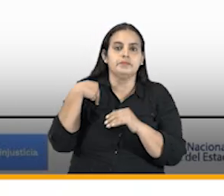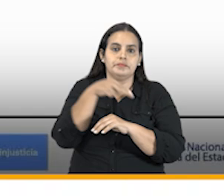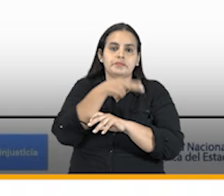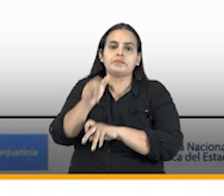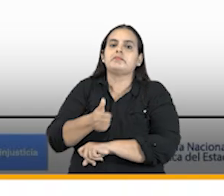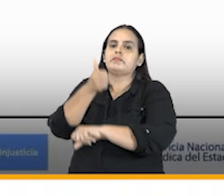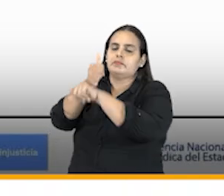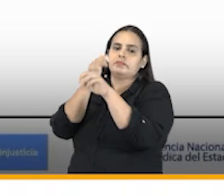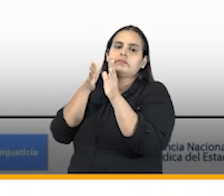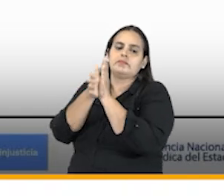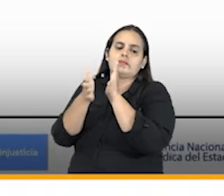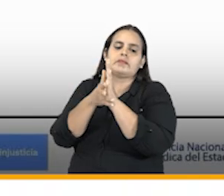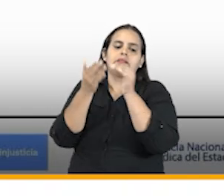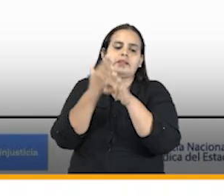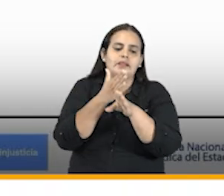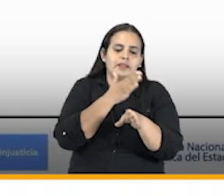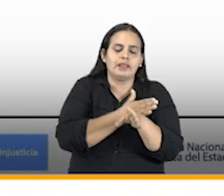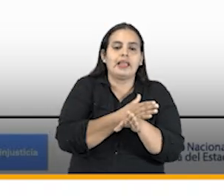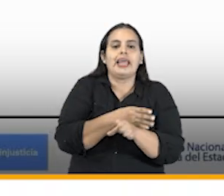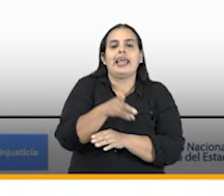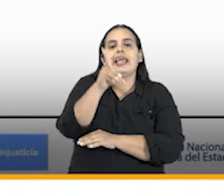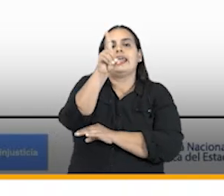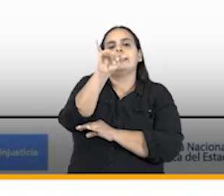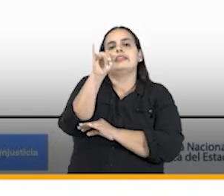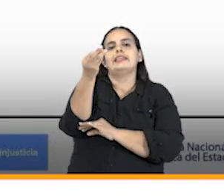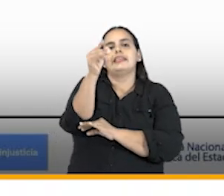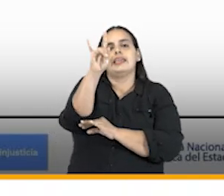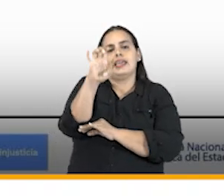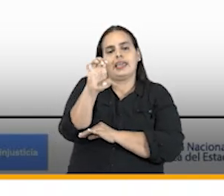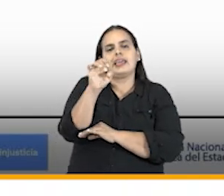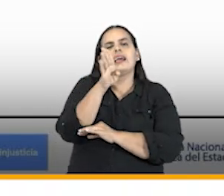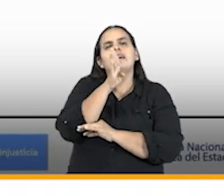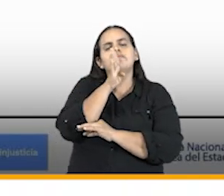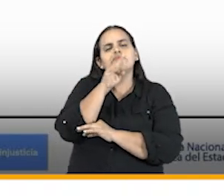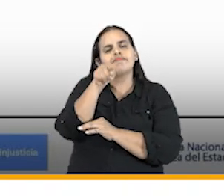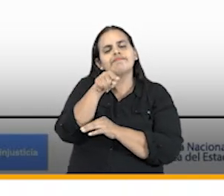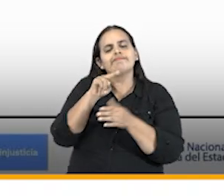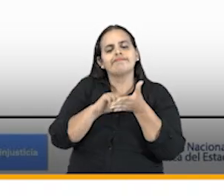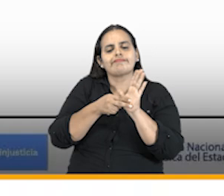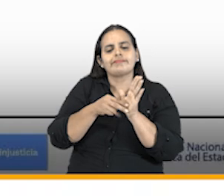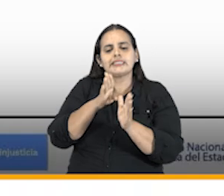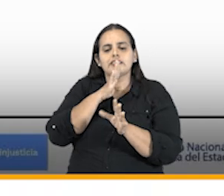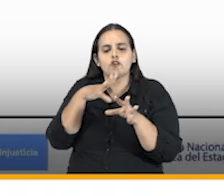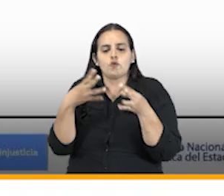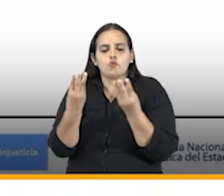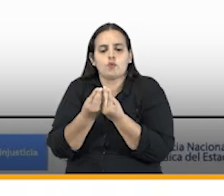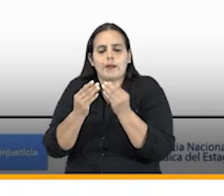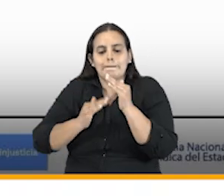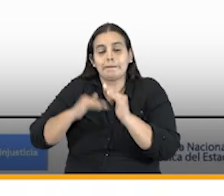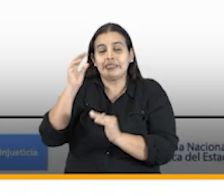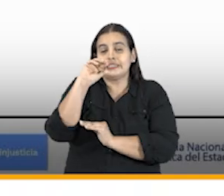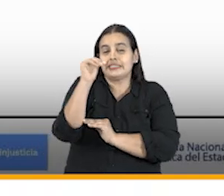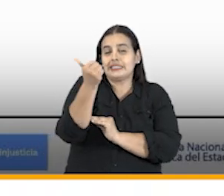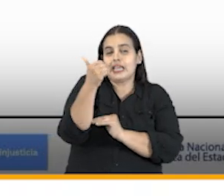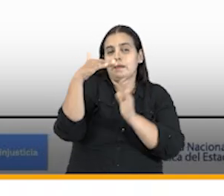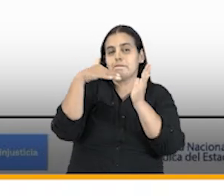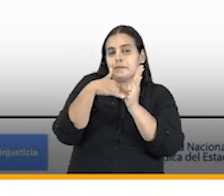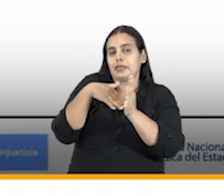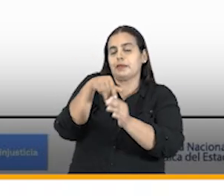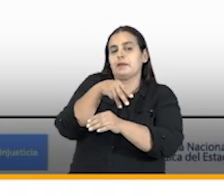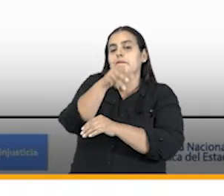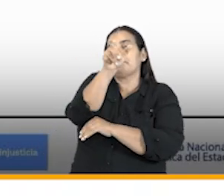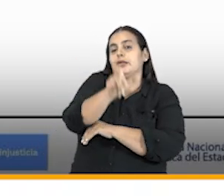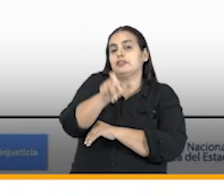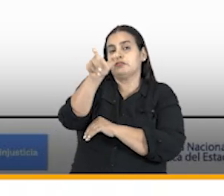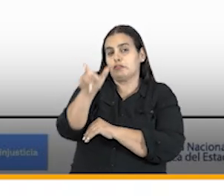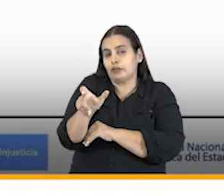director el famoso pleito del canal del DIC que era una acción de grupo que agrupaba más de 10 mil personas pedían una indemnización